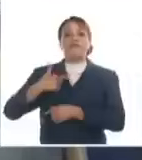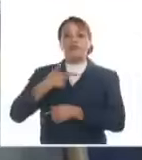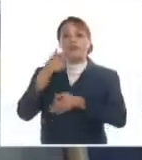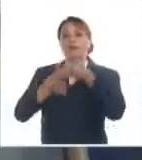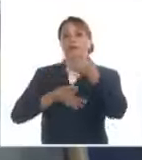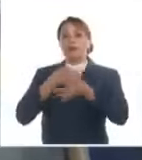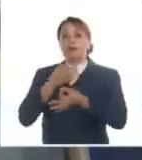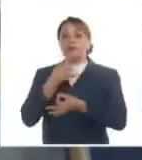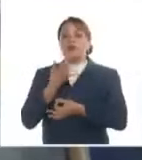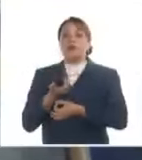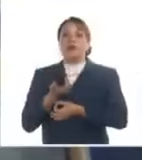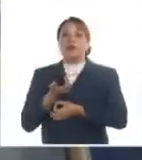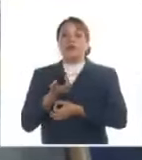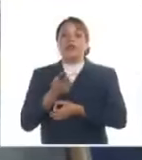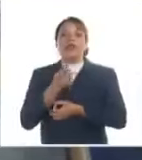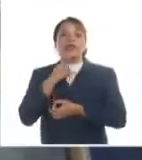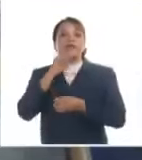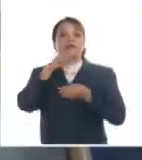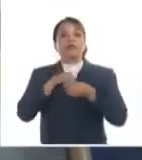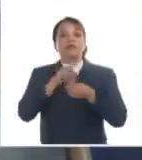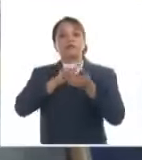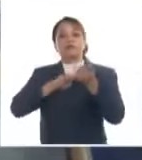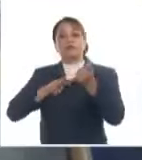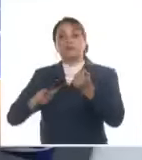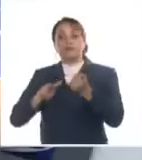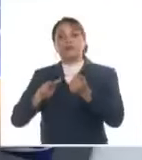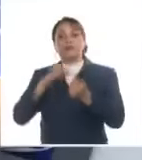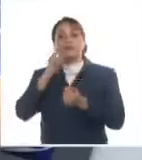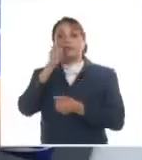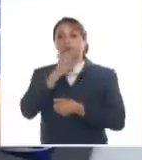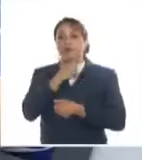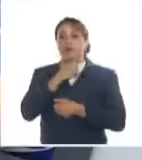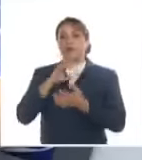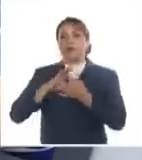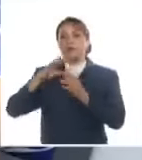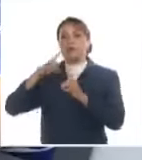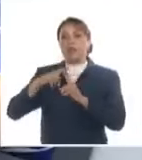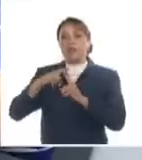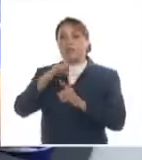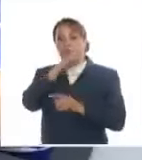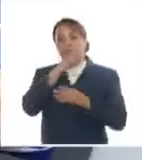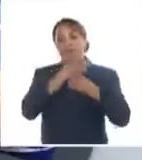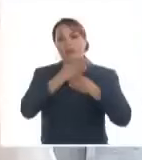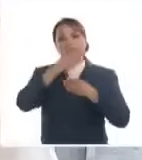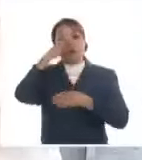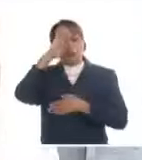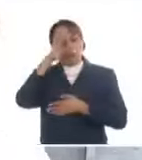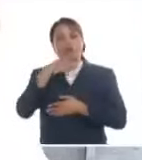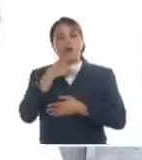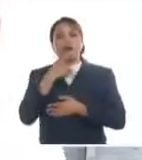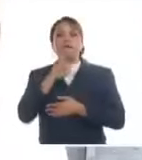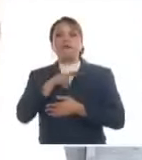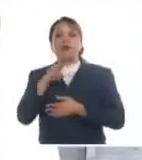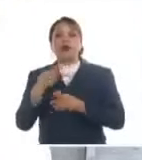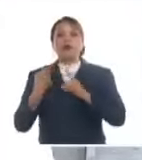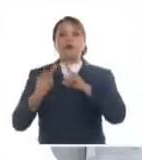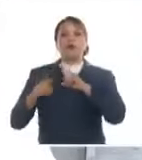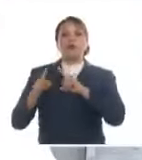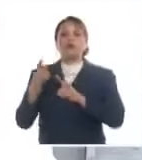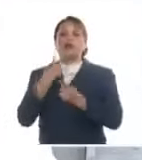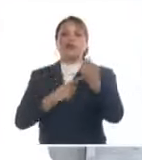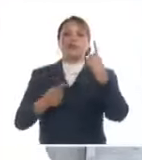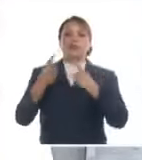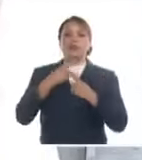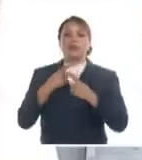ideal, en territorios como Ciego de Ávila, Guantánamo y Santiago de Cuba se ha tenido que apelar a producciones sustitutas como el sirope y